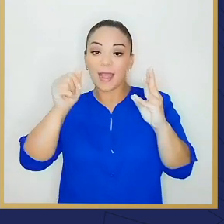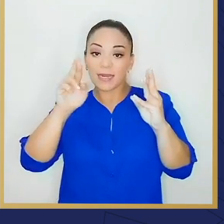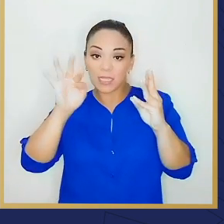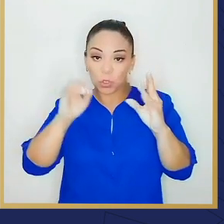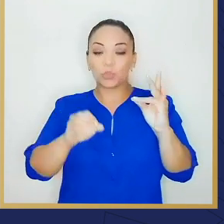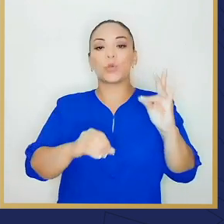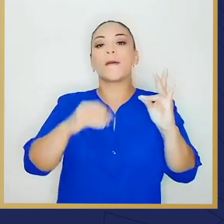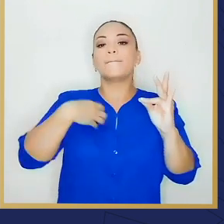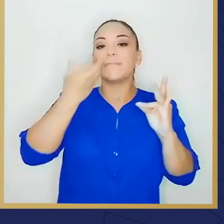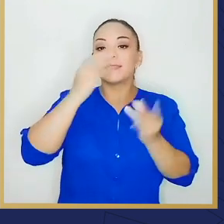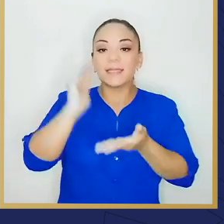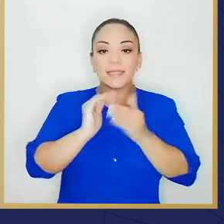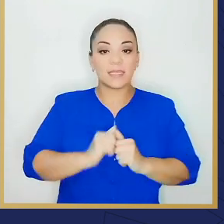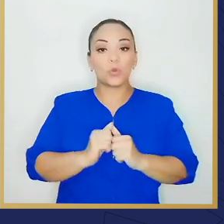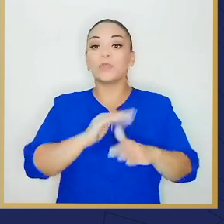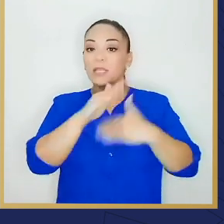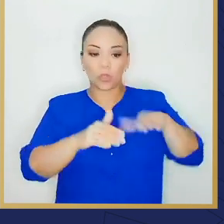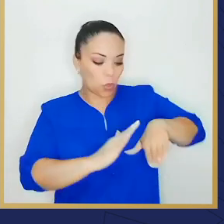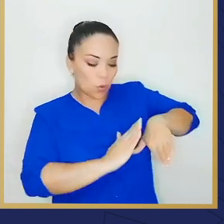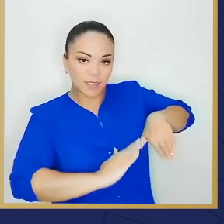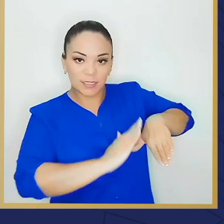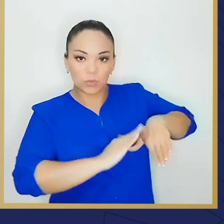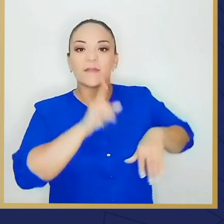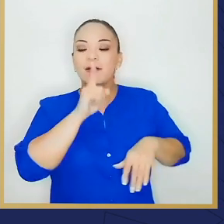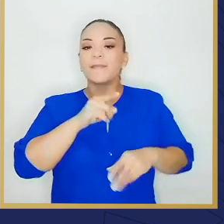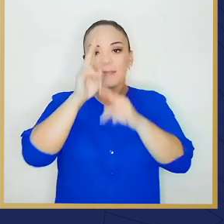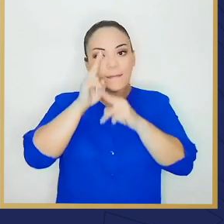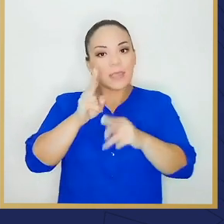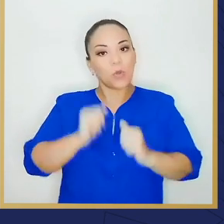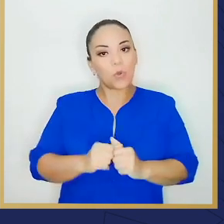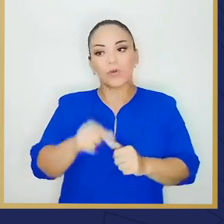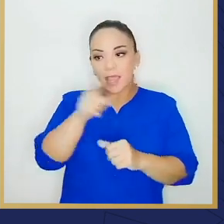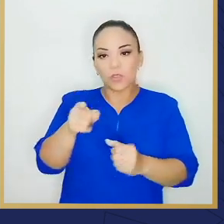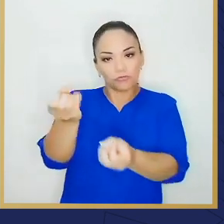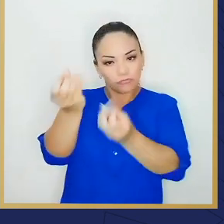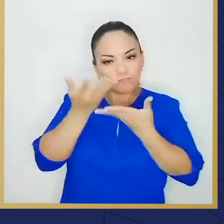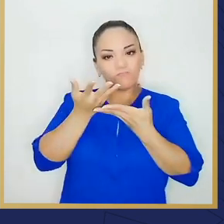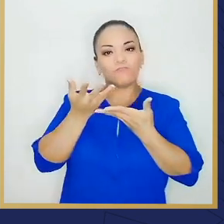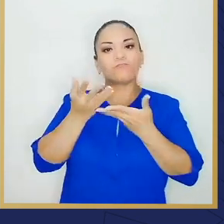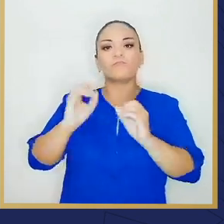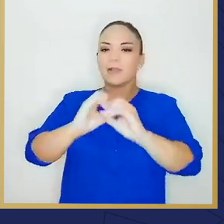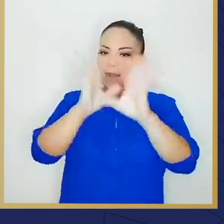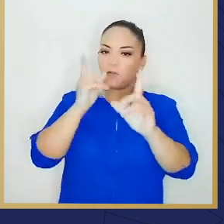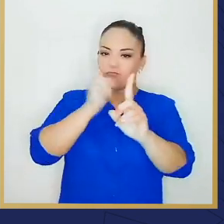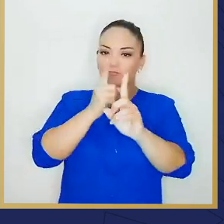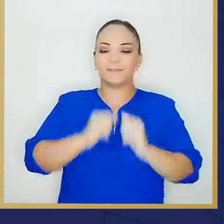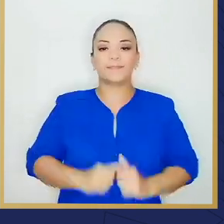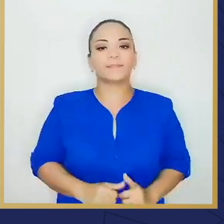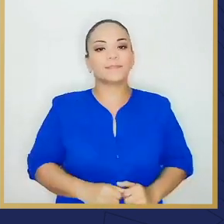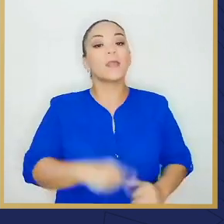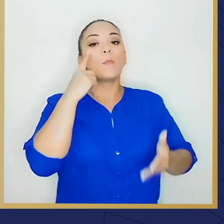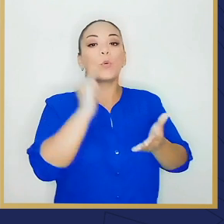Manzanillo, de toda esta zona y me honran porque me hablaron franco y claro. Por